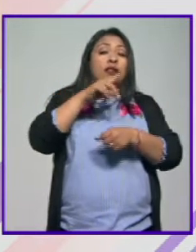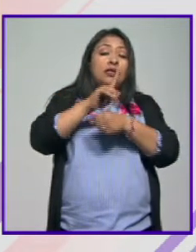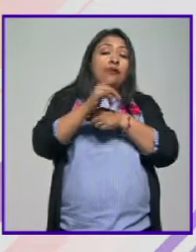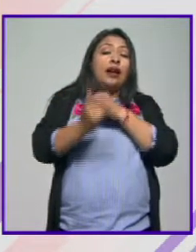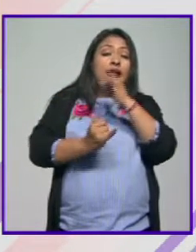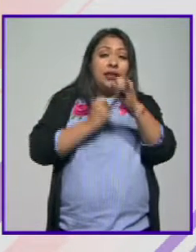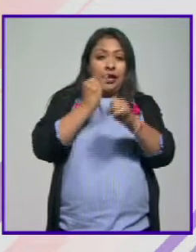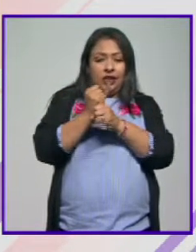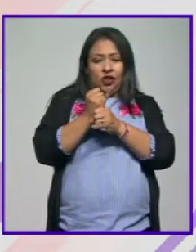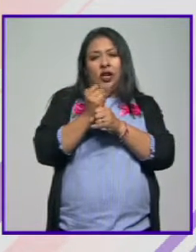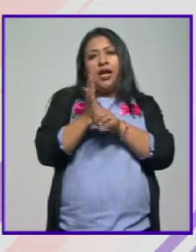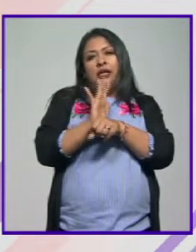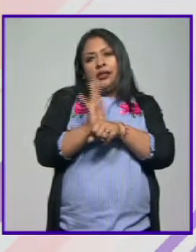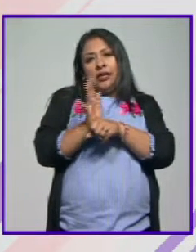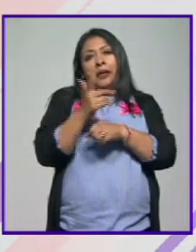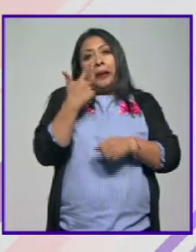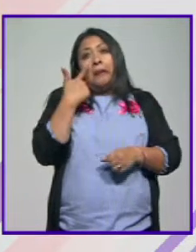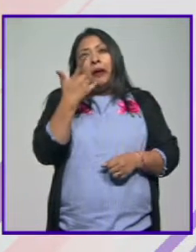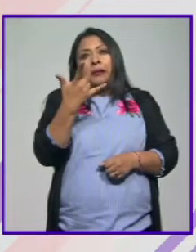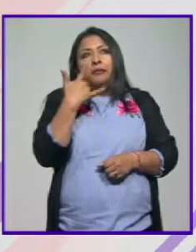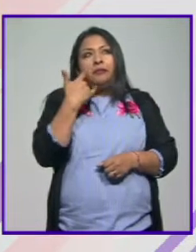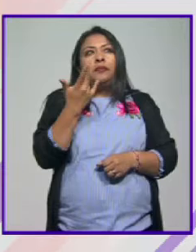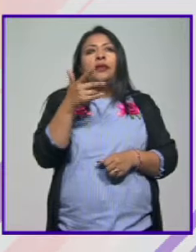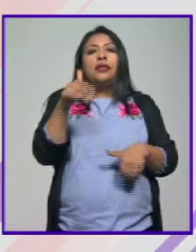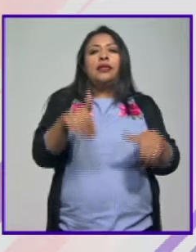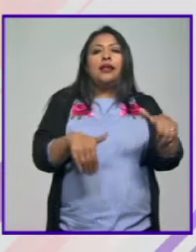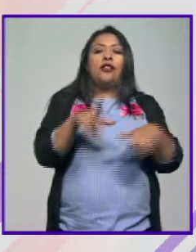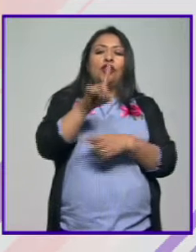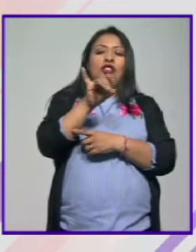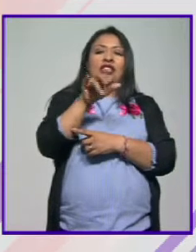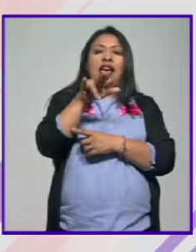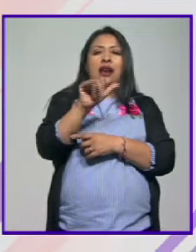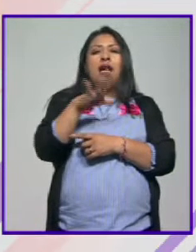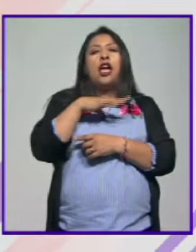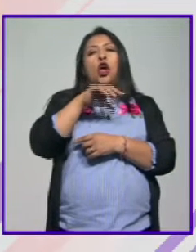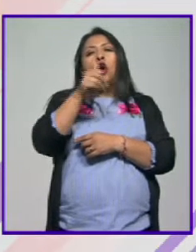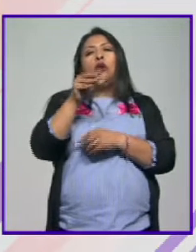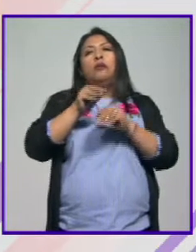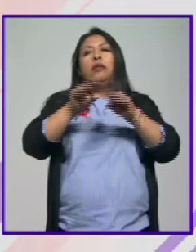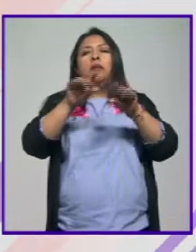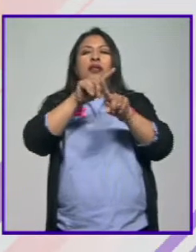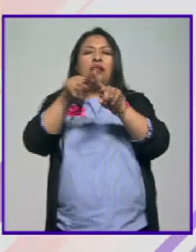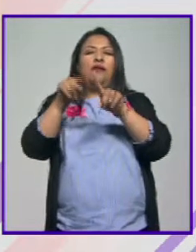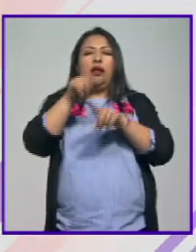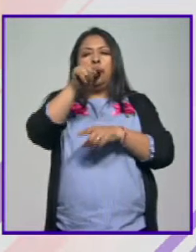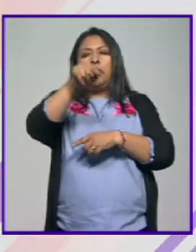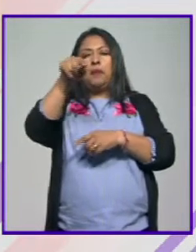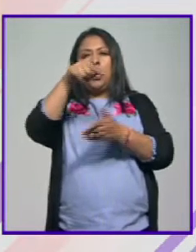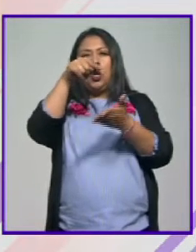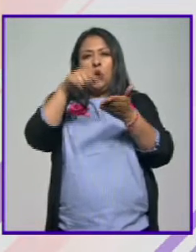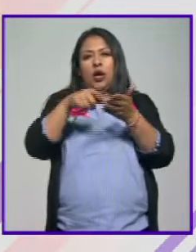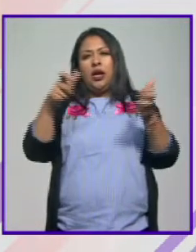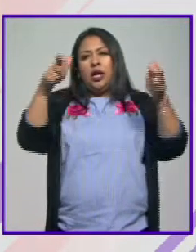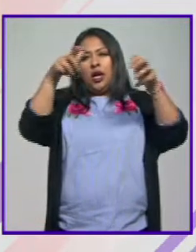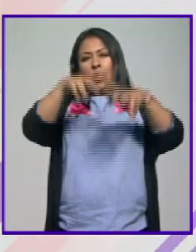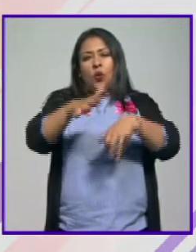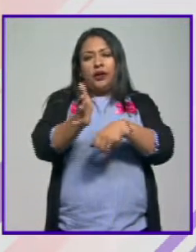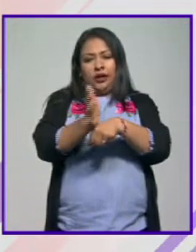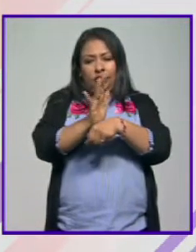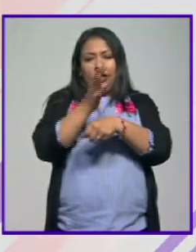Internacional de Cine pues echen un ojo va a estar en el Teatro Diana y va a tener por ahí otras proyecciones en diferentes partes de este encuentro